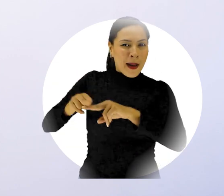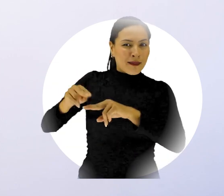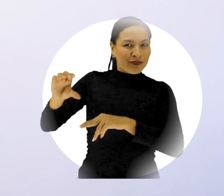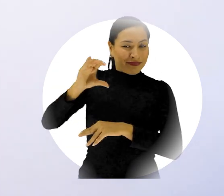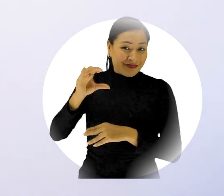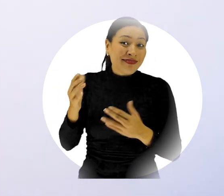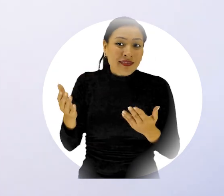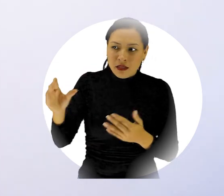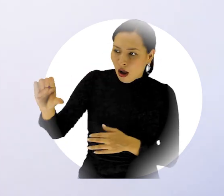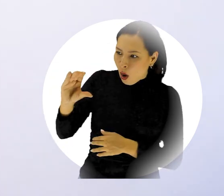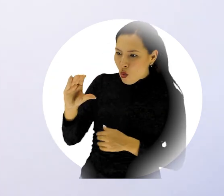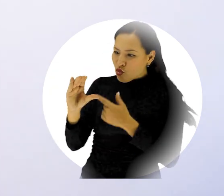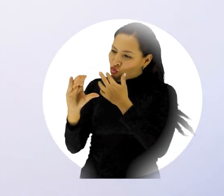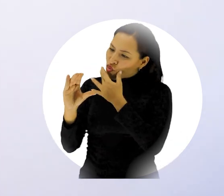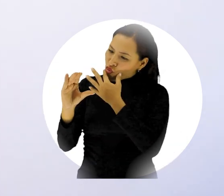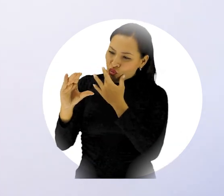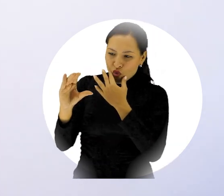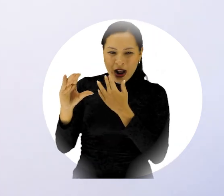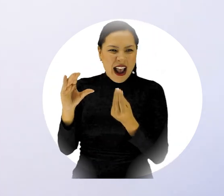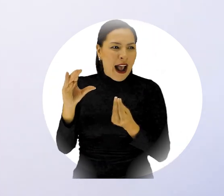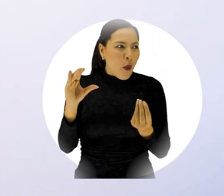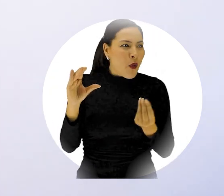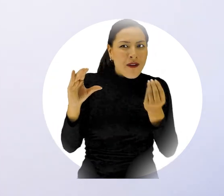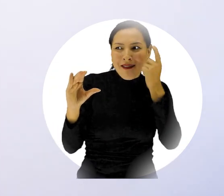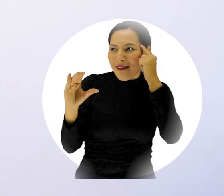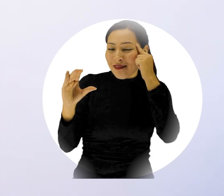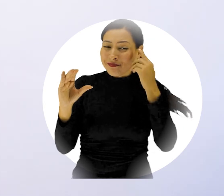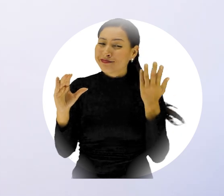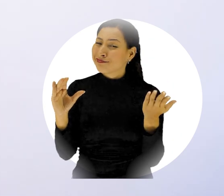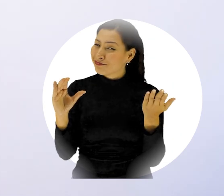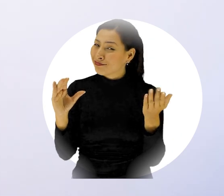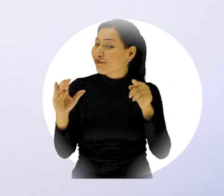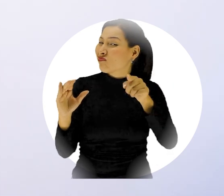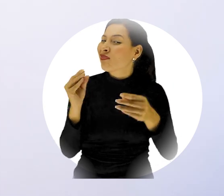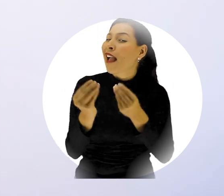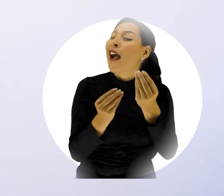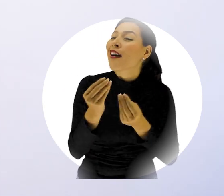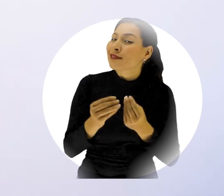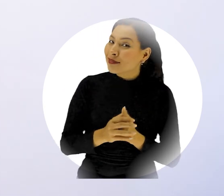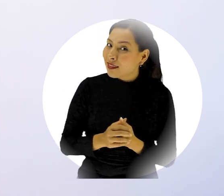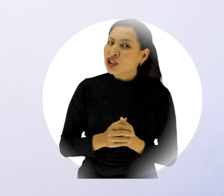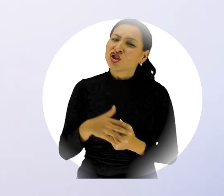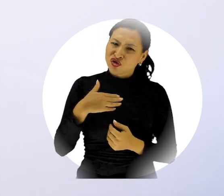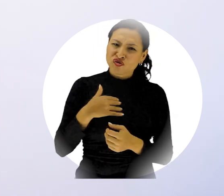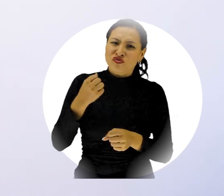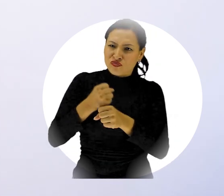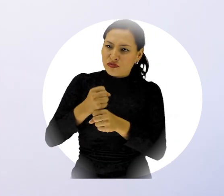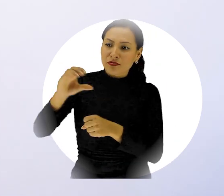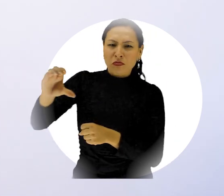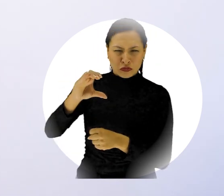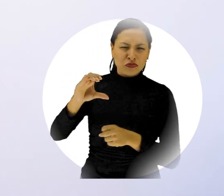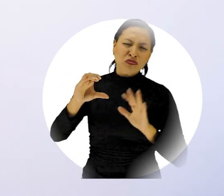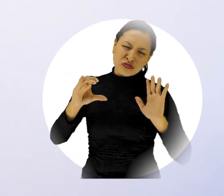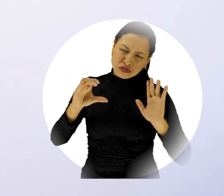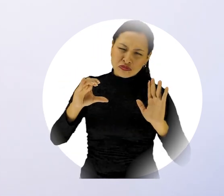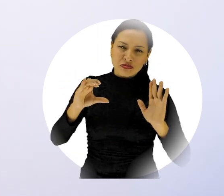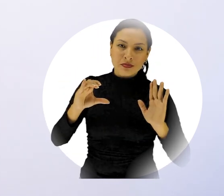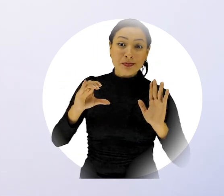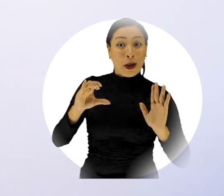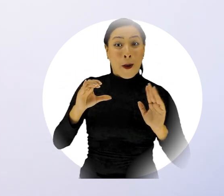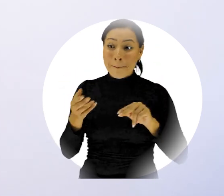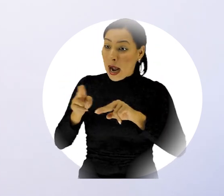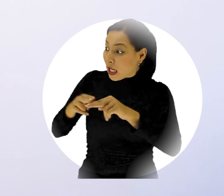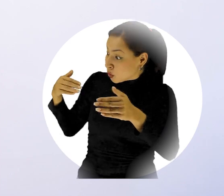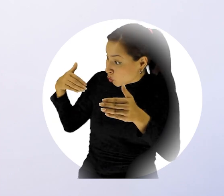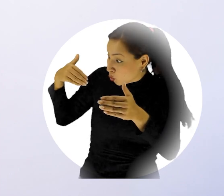no sepamos qué hacer. Ante este escenario, muchos se preguntan qué hacer con esos extras. Existe una alta probabilidad de que en esta